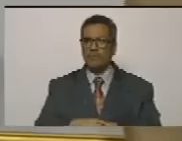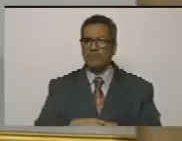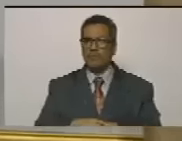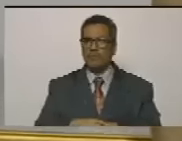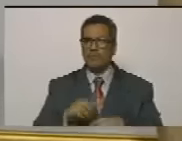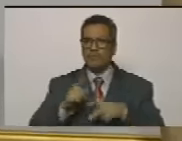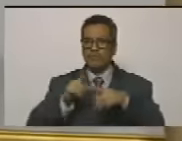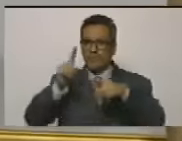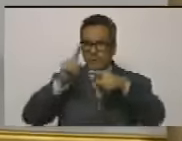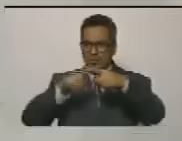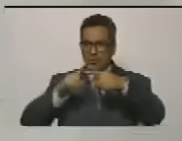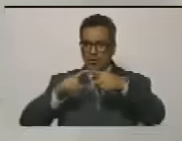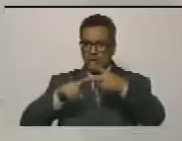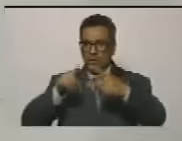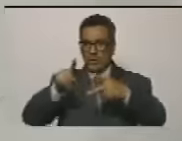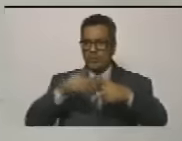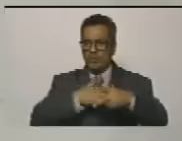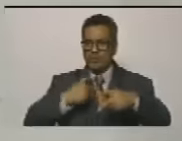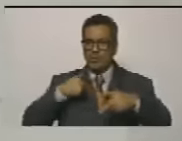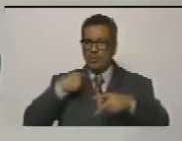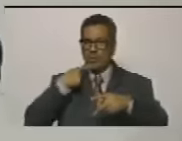dos cosas les quiero decir una